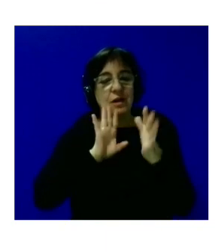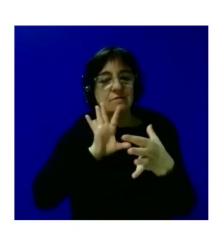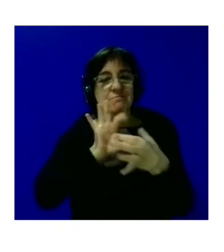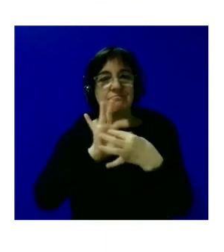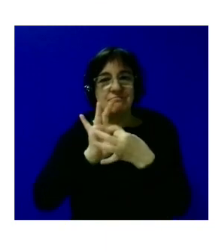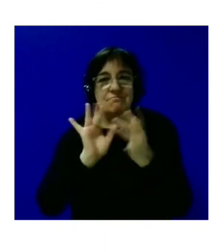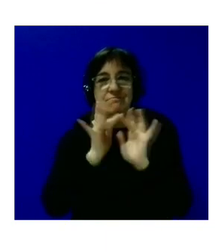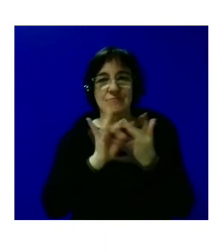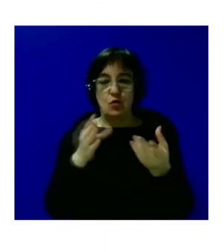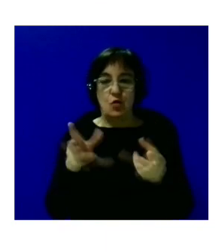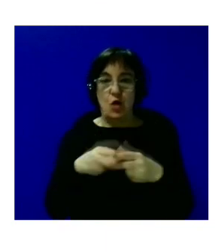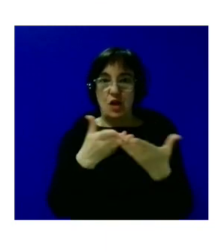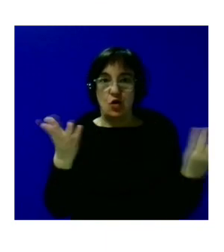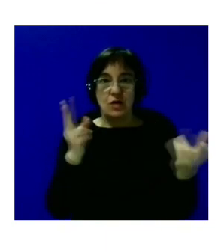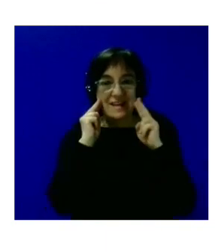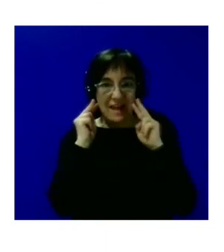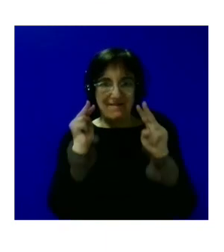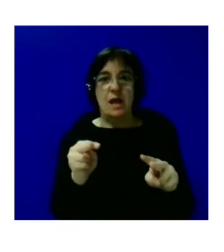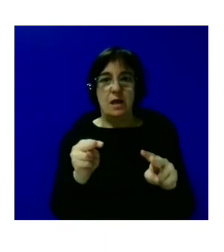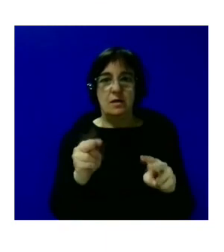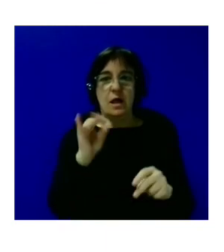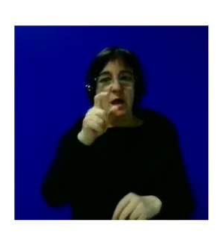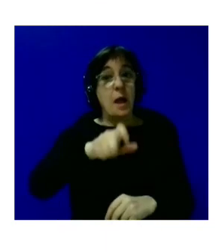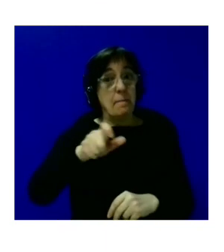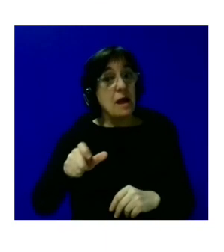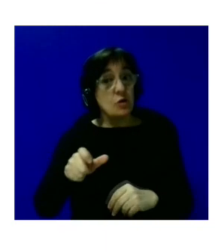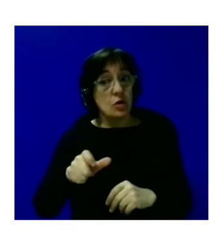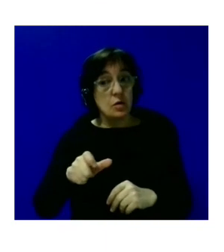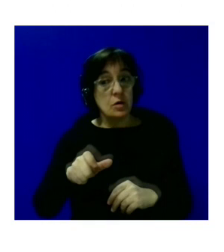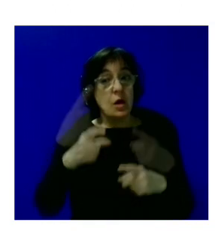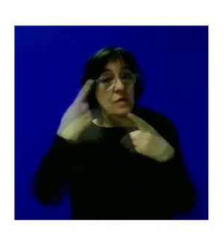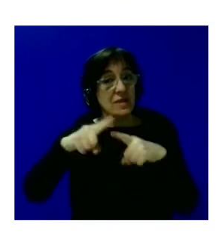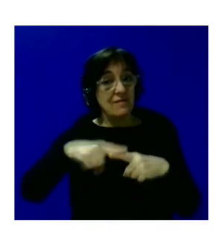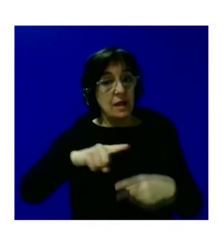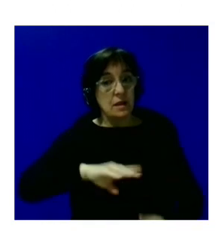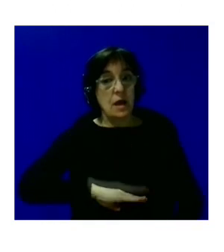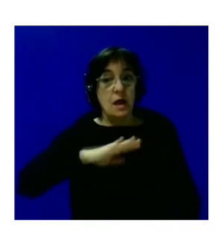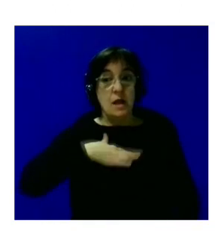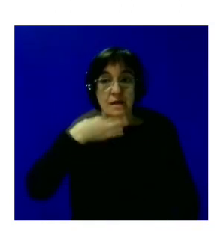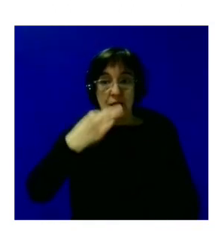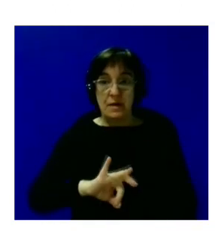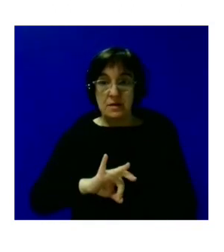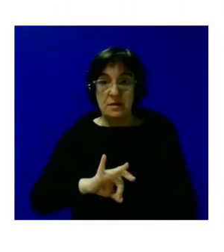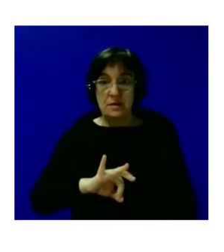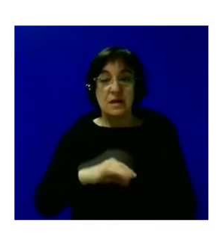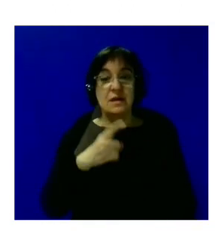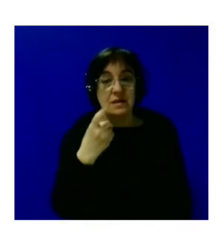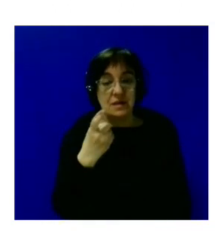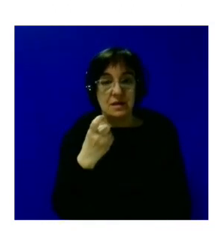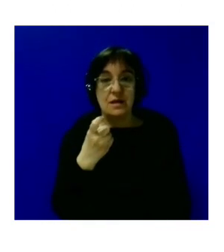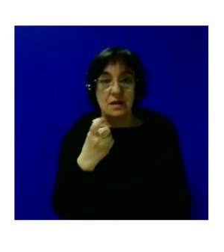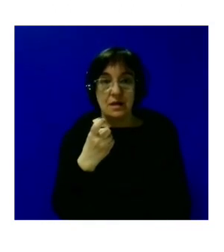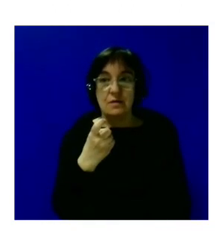con la sociedad que se visibilice que hay personas con diferentes capacidades y que requieren de